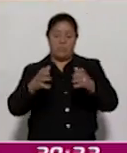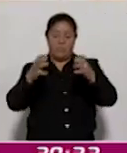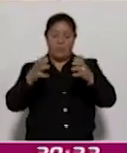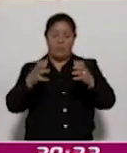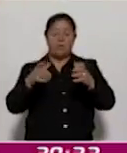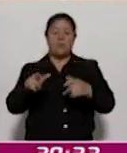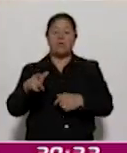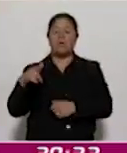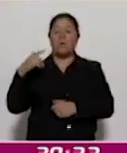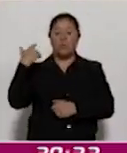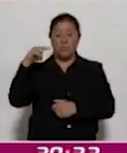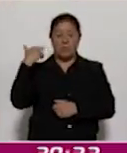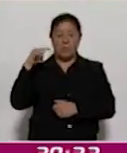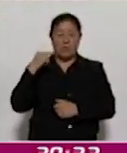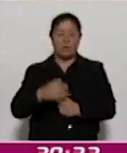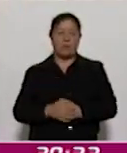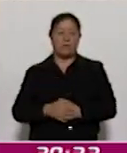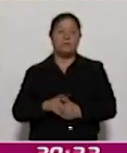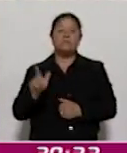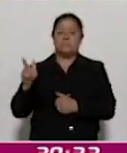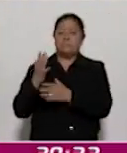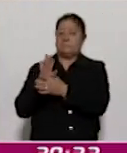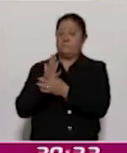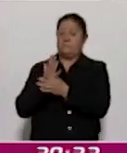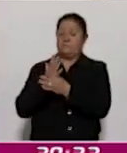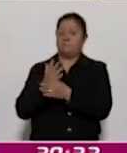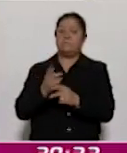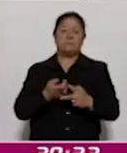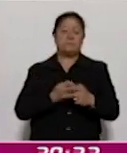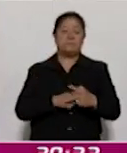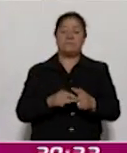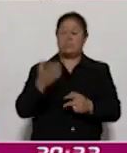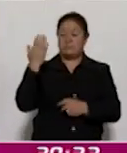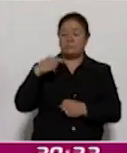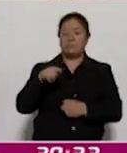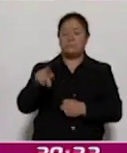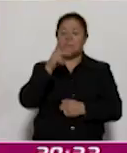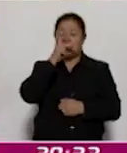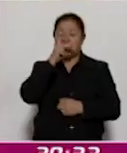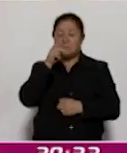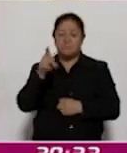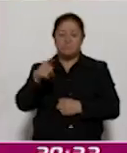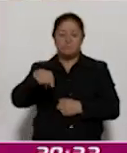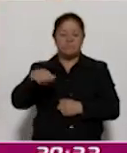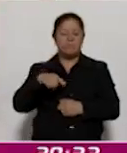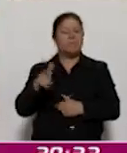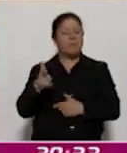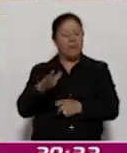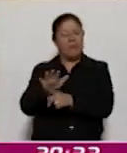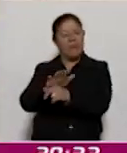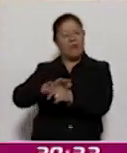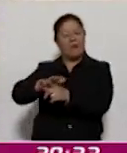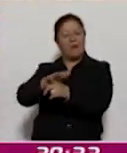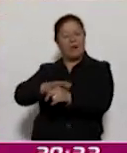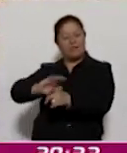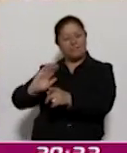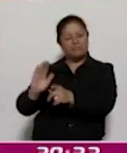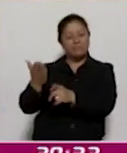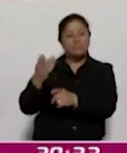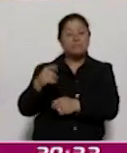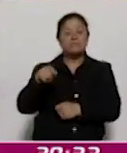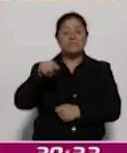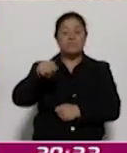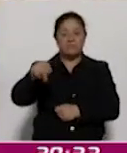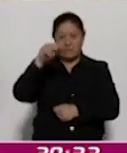Guadalajara. Aunque confiesa que al principio fue convencida por sus padres a participar, su talento y dedicación